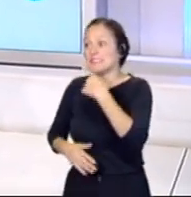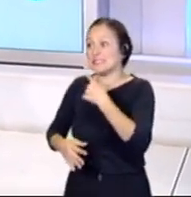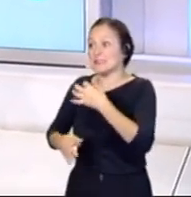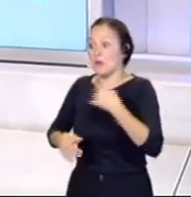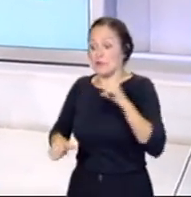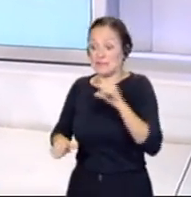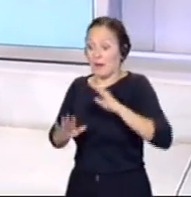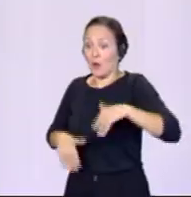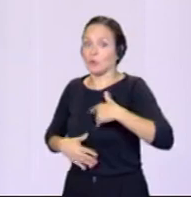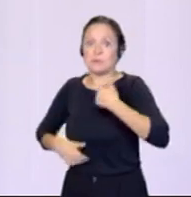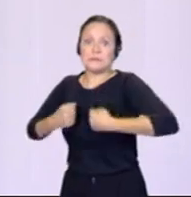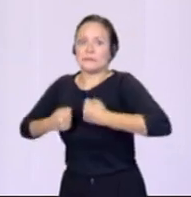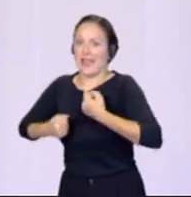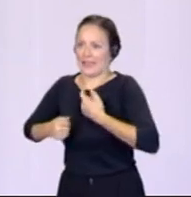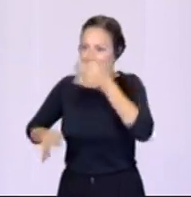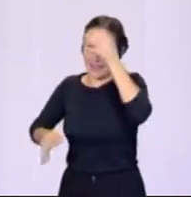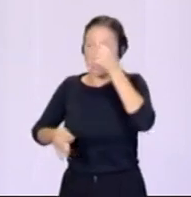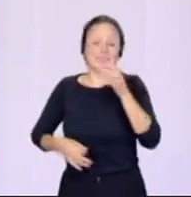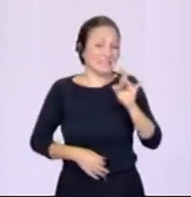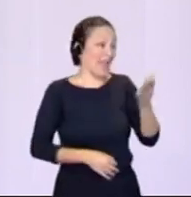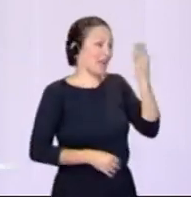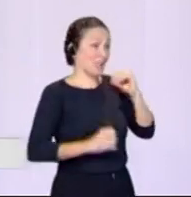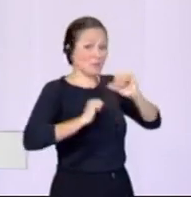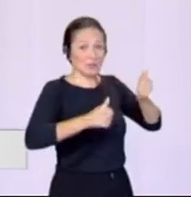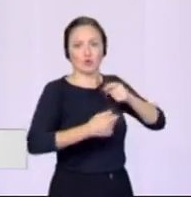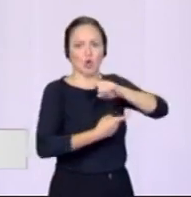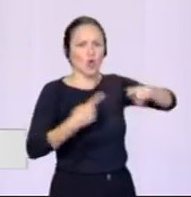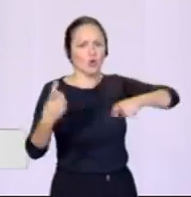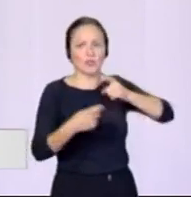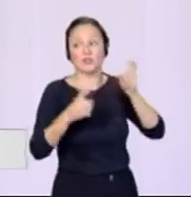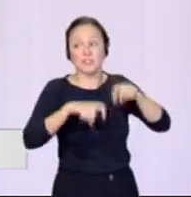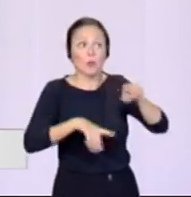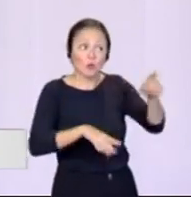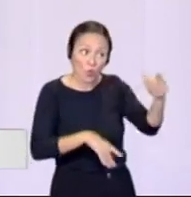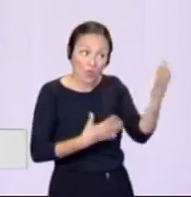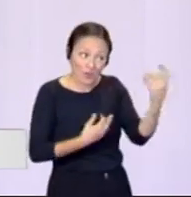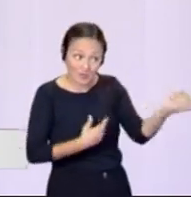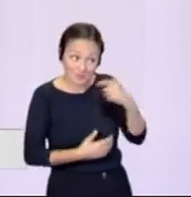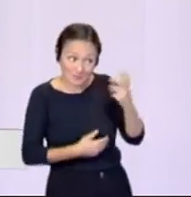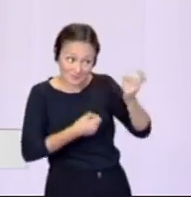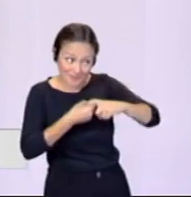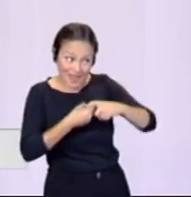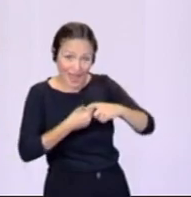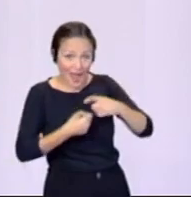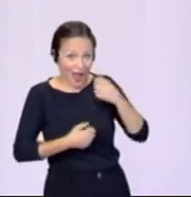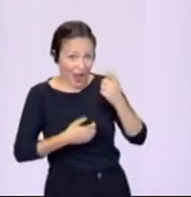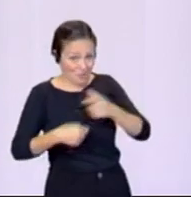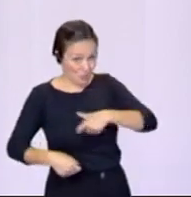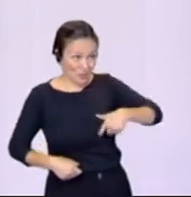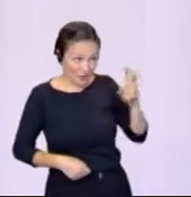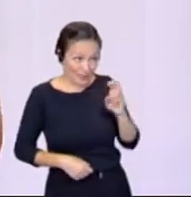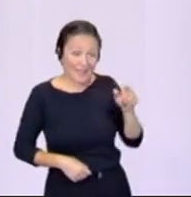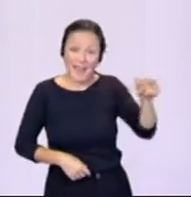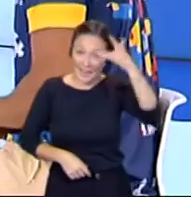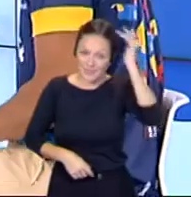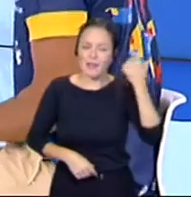detalles. Ya empezamos desde ayer y sí, cada año tenemos la cita, solo falta que tú cumplas con la tuya de venir a correr al puerto. Estivali ya la tengo anotada, ya